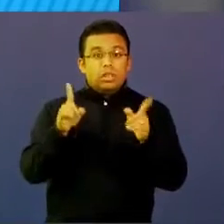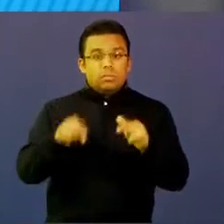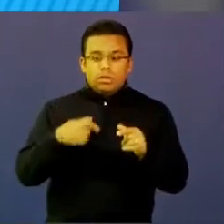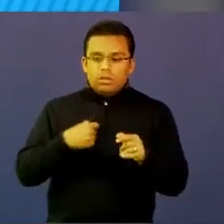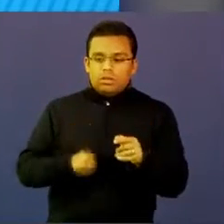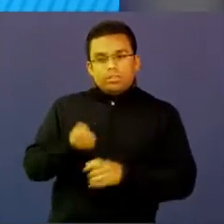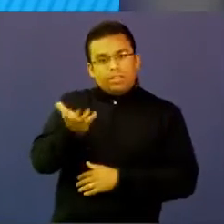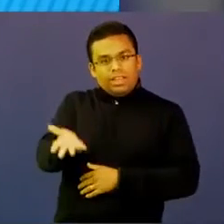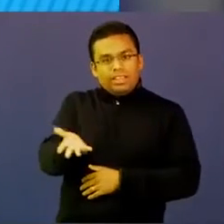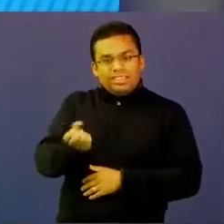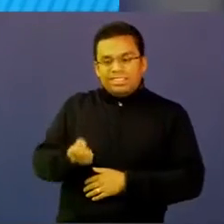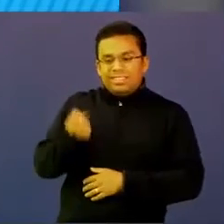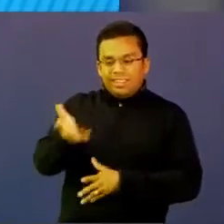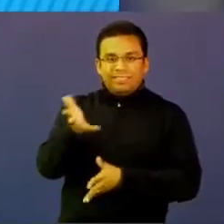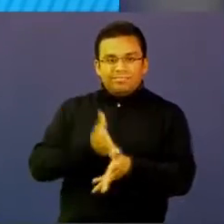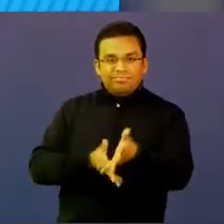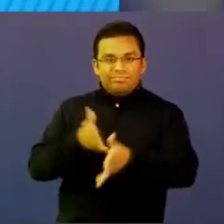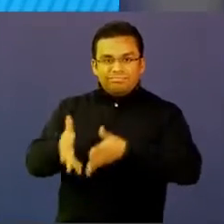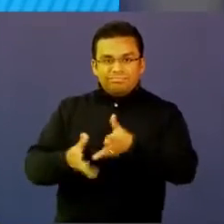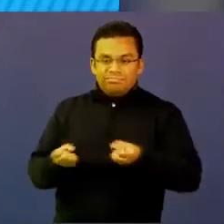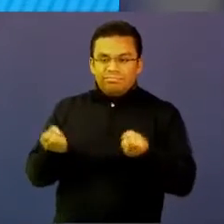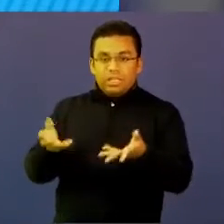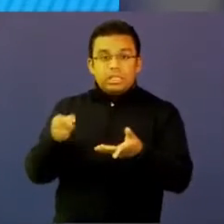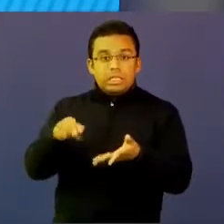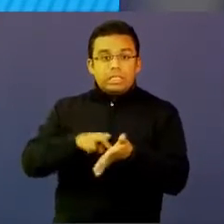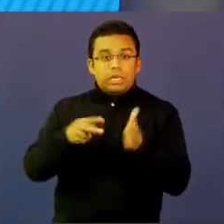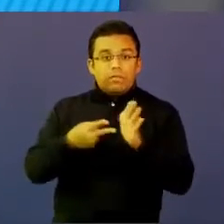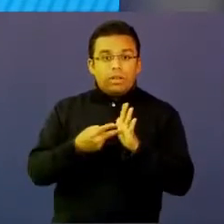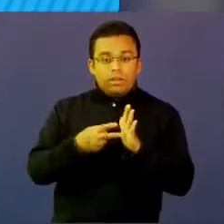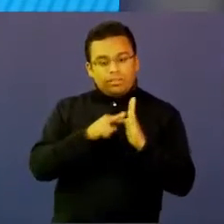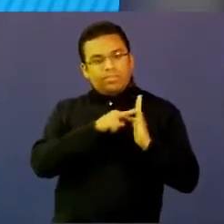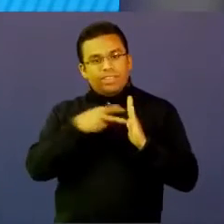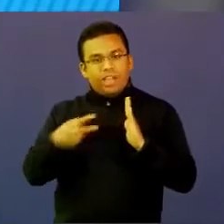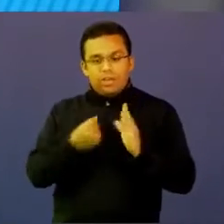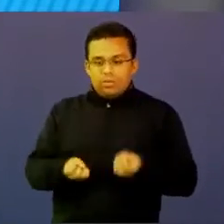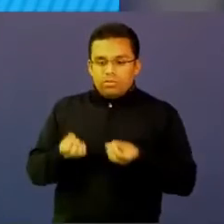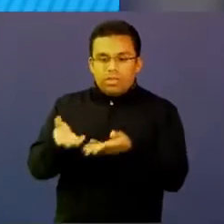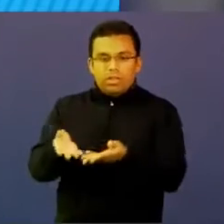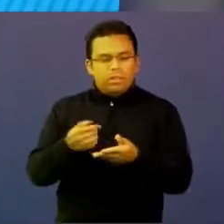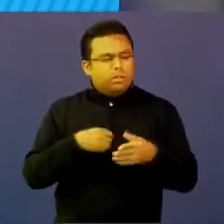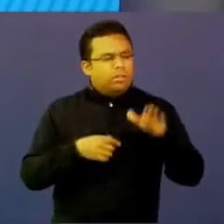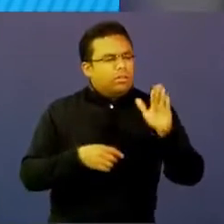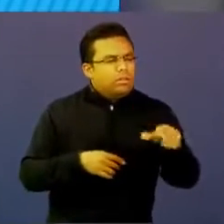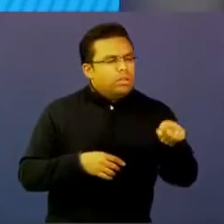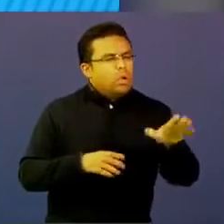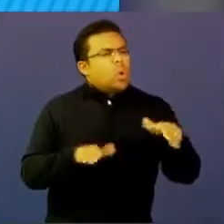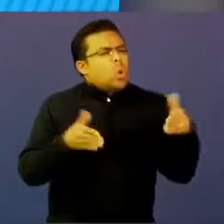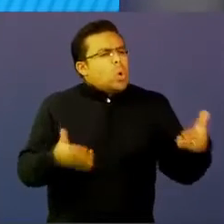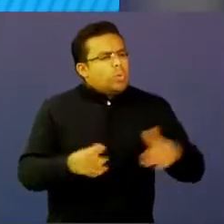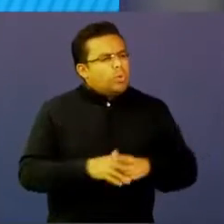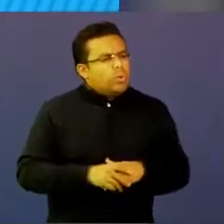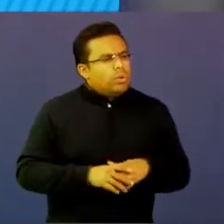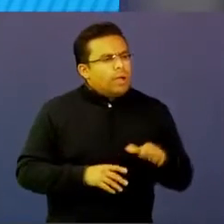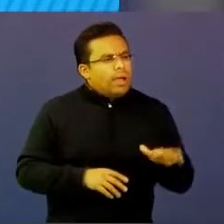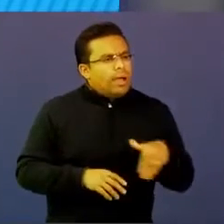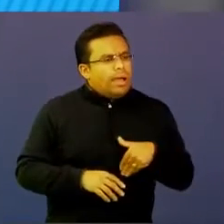transferir y se convierten en un paquete técnico que nos dice cómo lo hace, cómo logra lo que logra y cómo eso lo